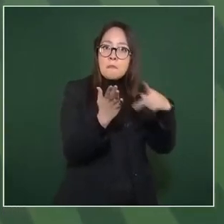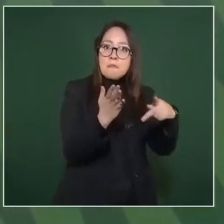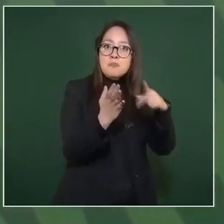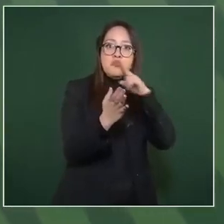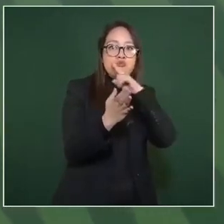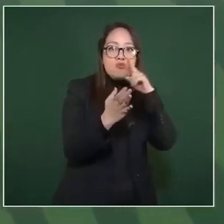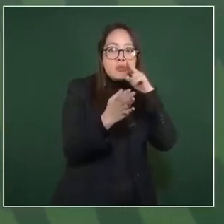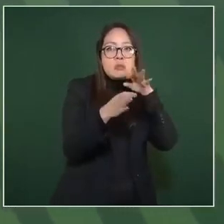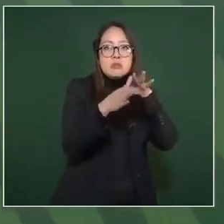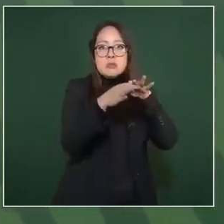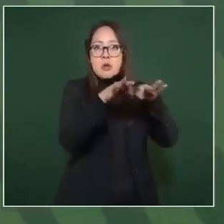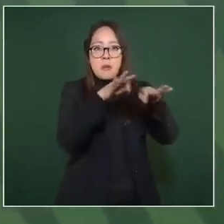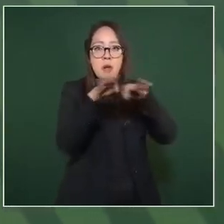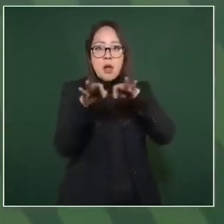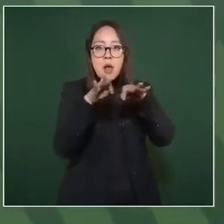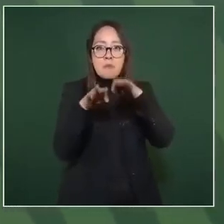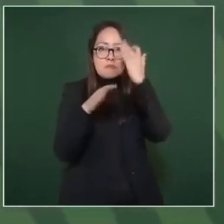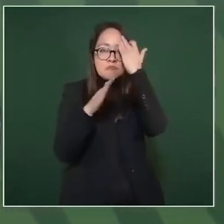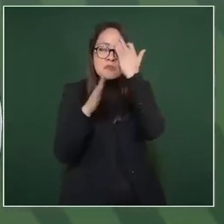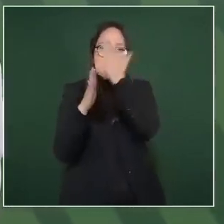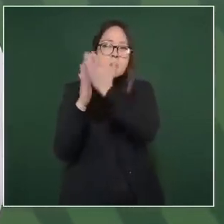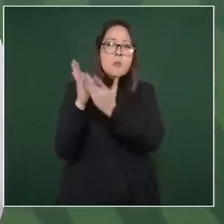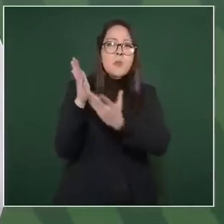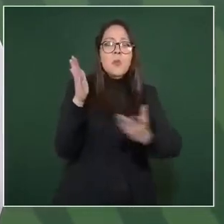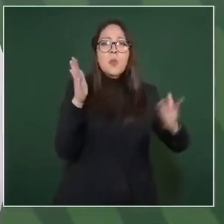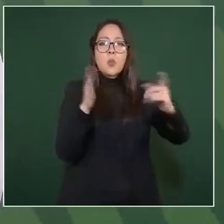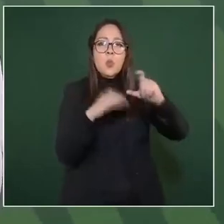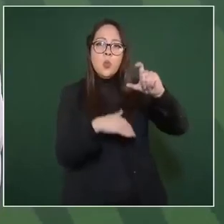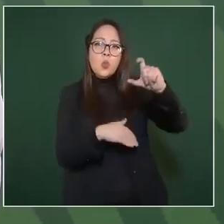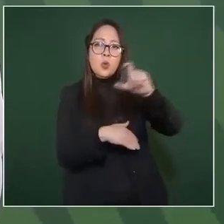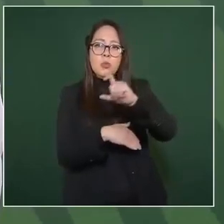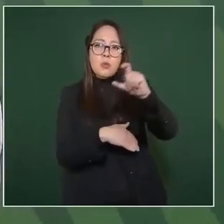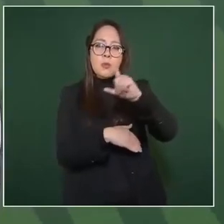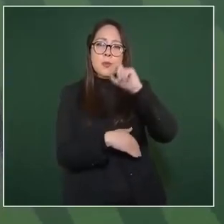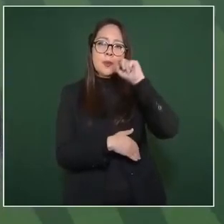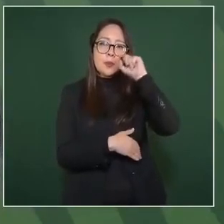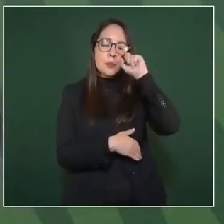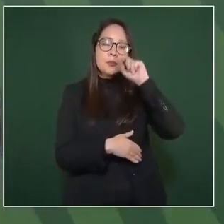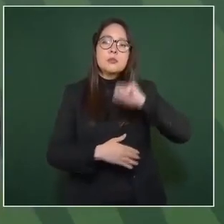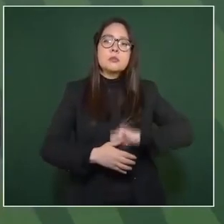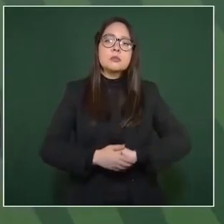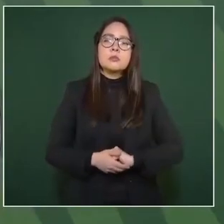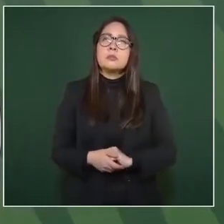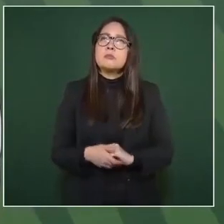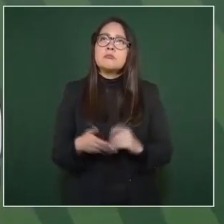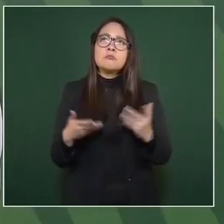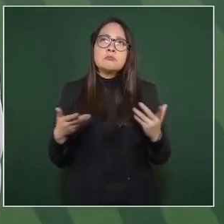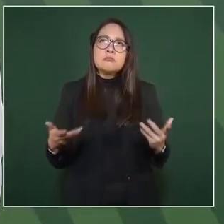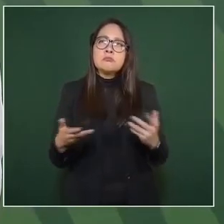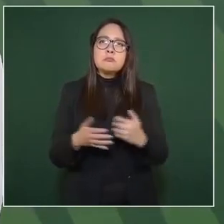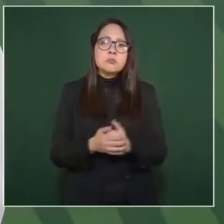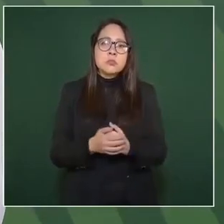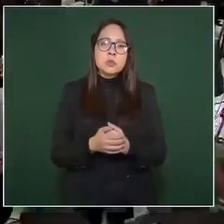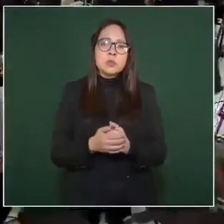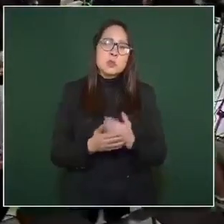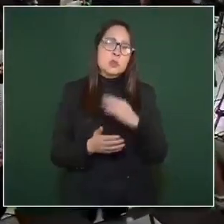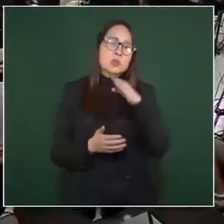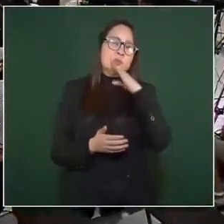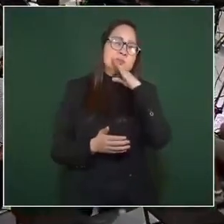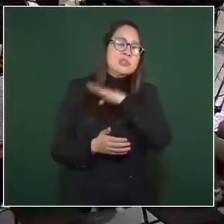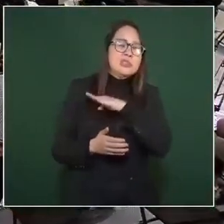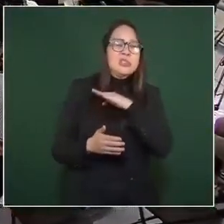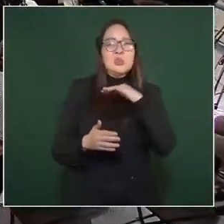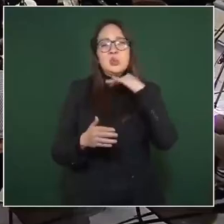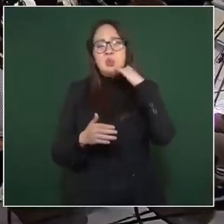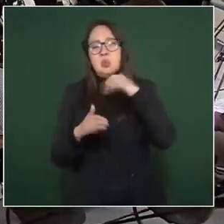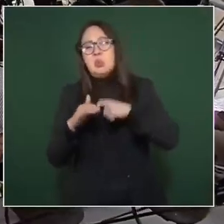de todo el periodo de corrupción y